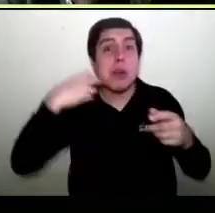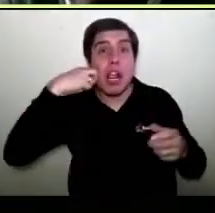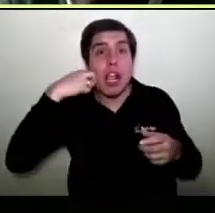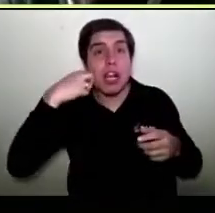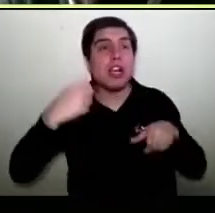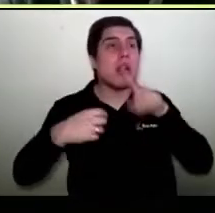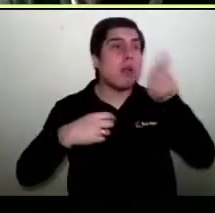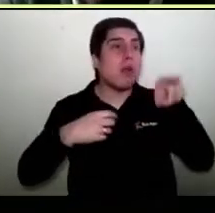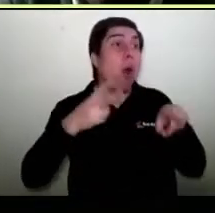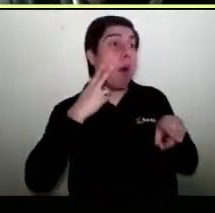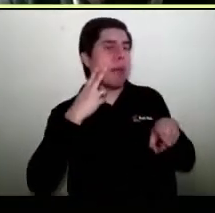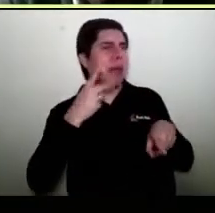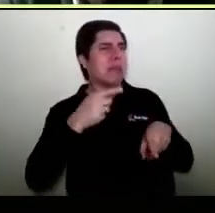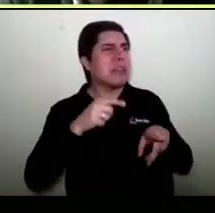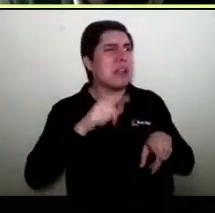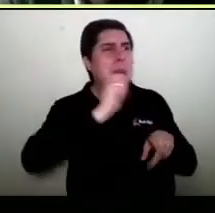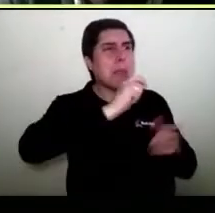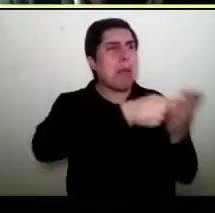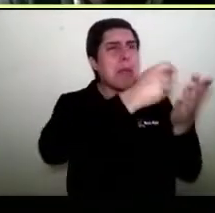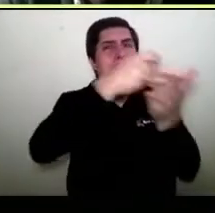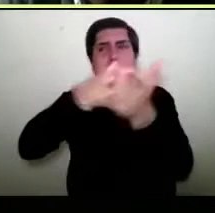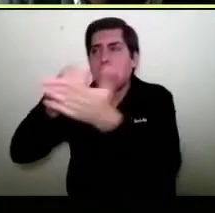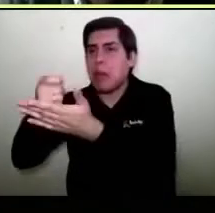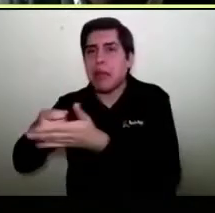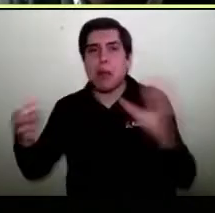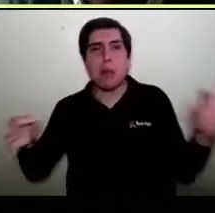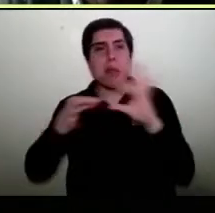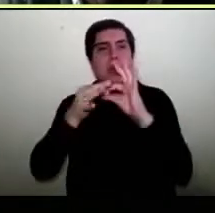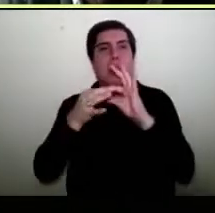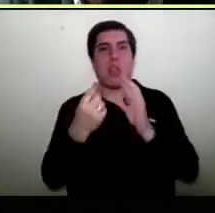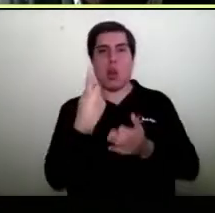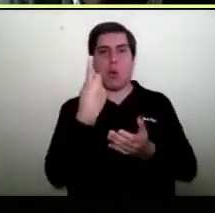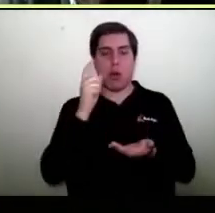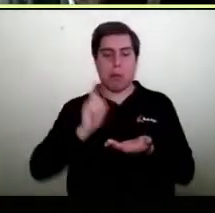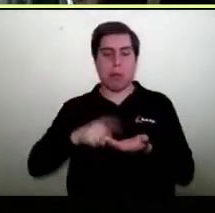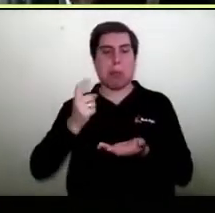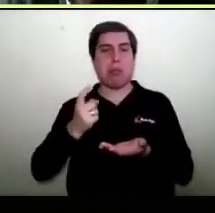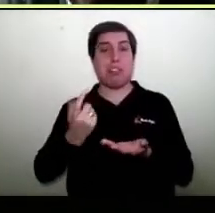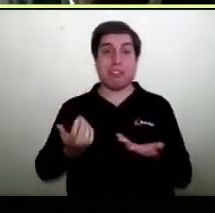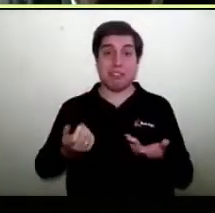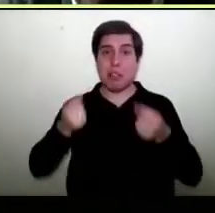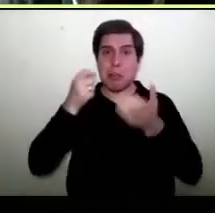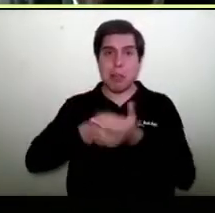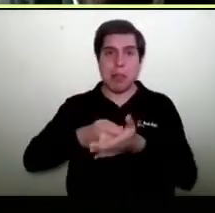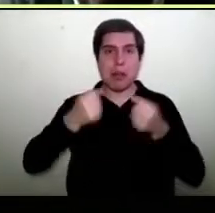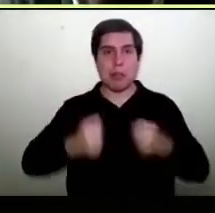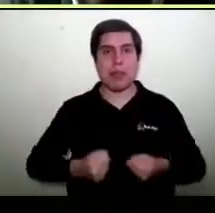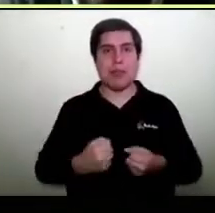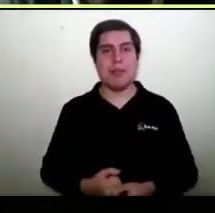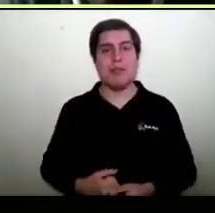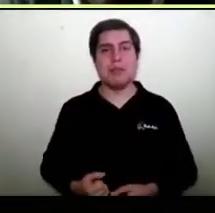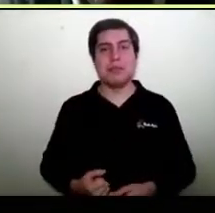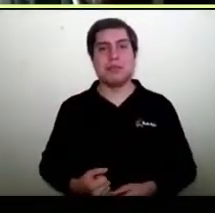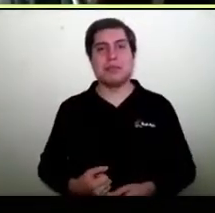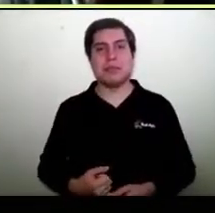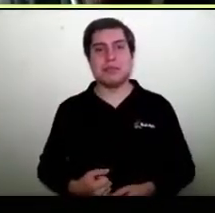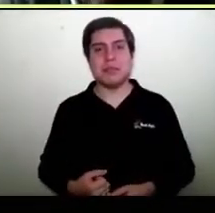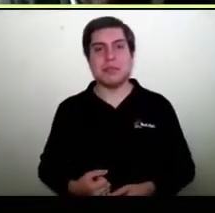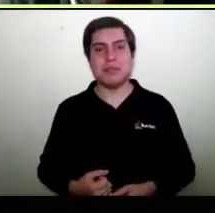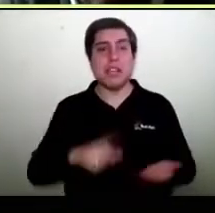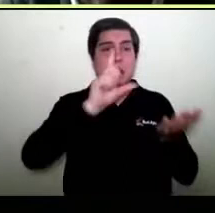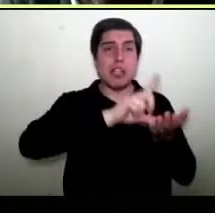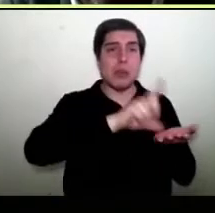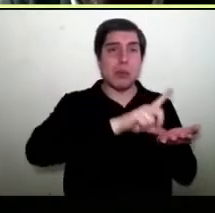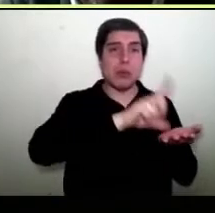comprar vino o lo que sea necesario dependiendo de los productos y cada uno de estos que tenga. ¿Uno puede tener tienda física, tienda